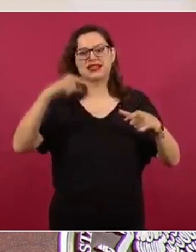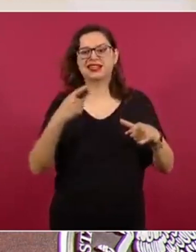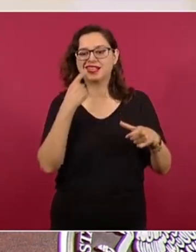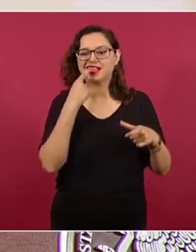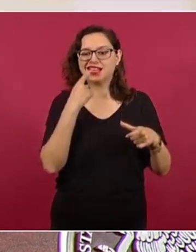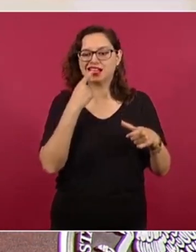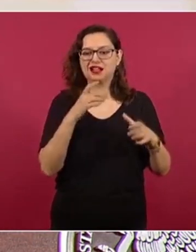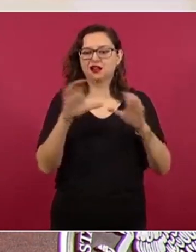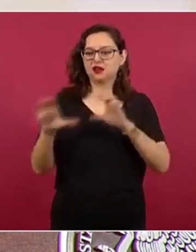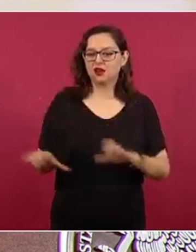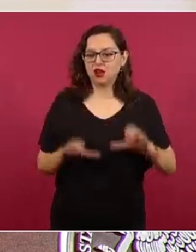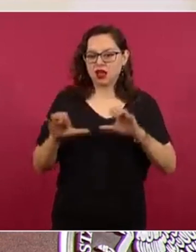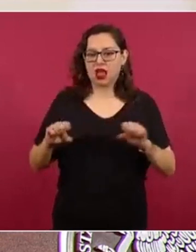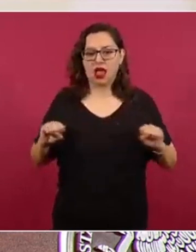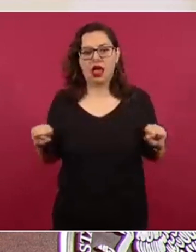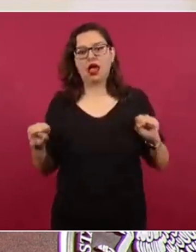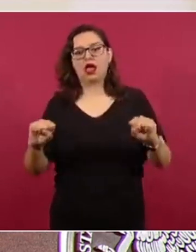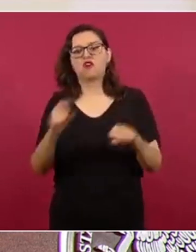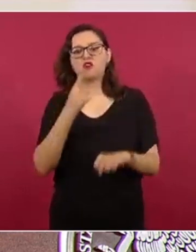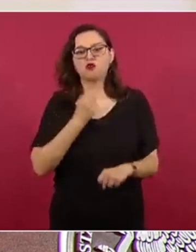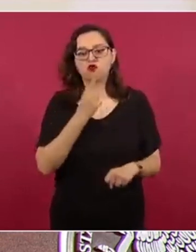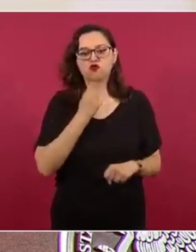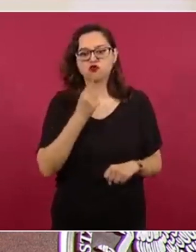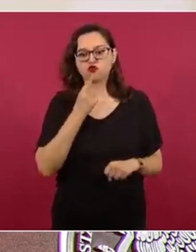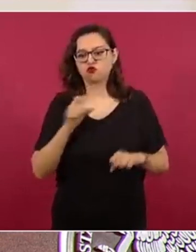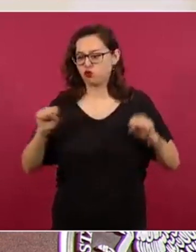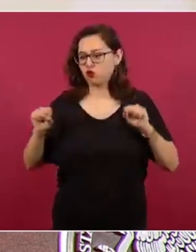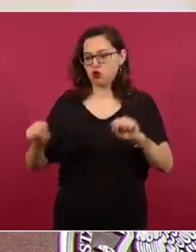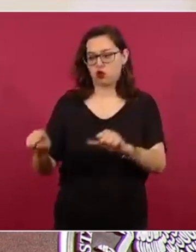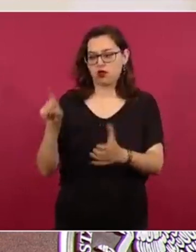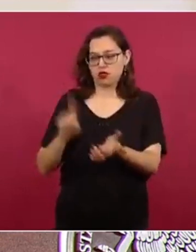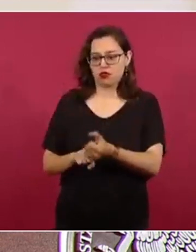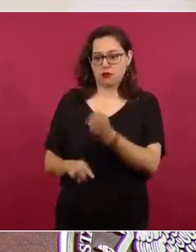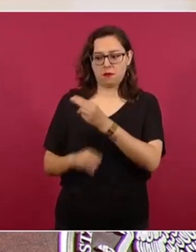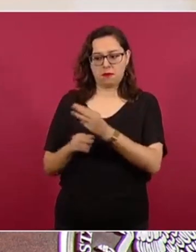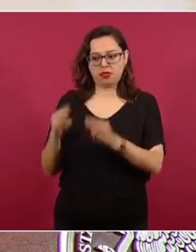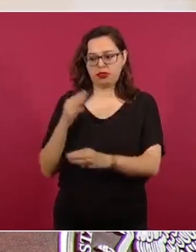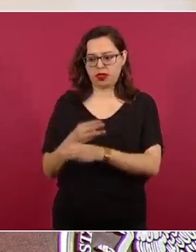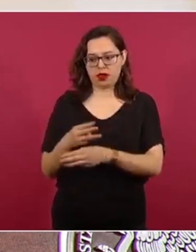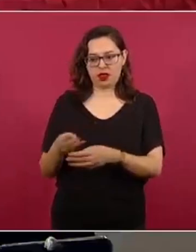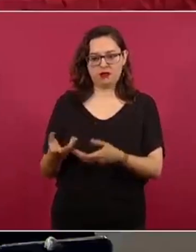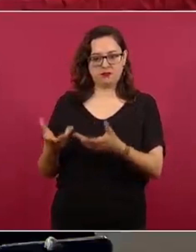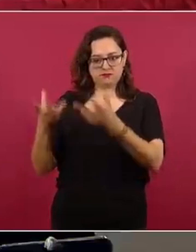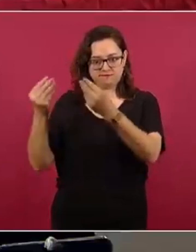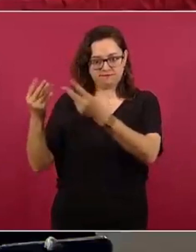computarizados, los carros rojos, estos carritos rojos que tienen los elementos para la atención de las áreas de choque